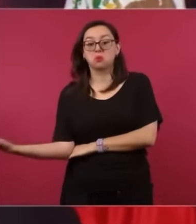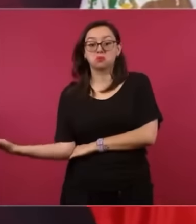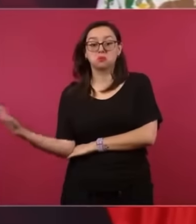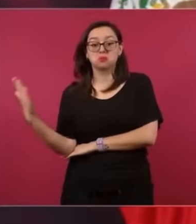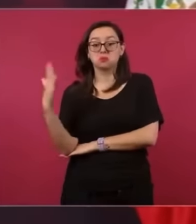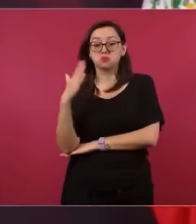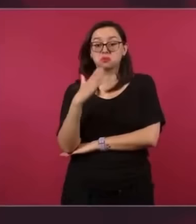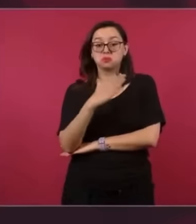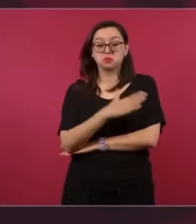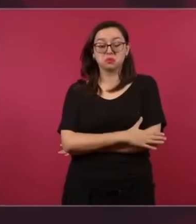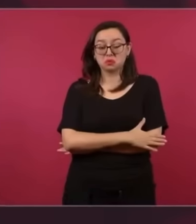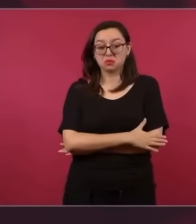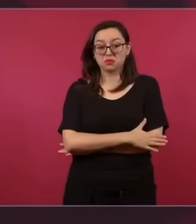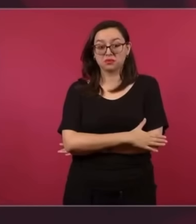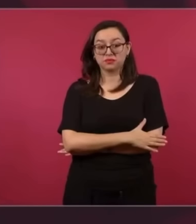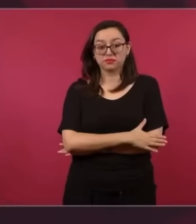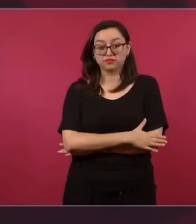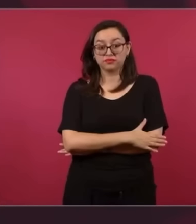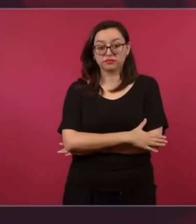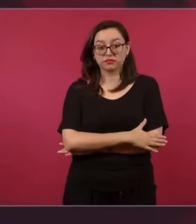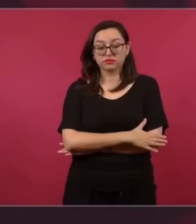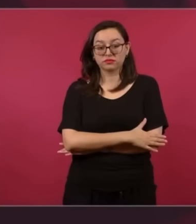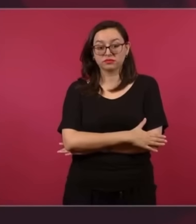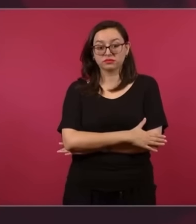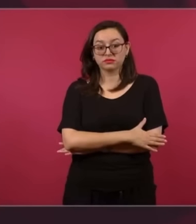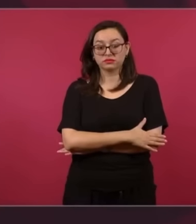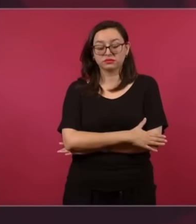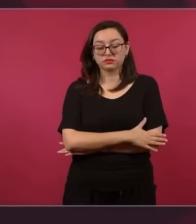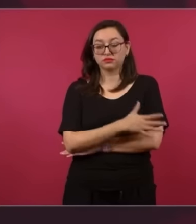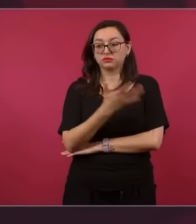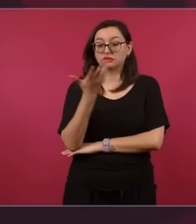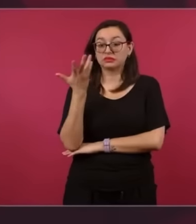un comentarista de cada diez